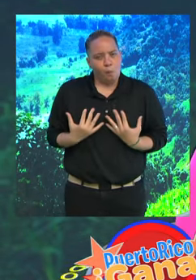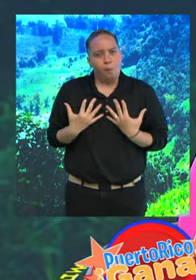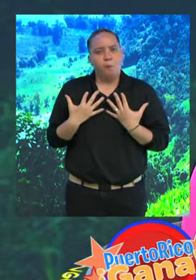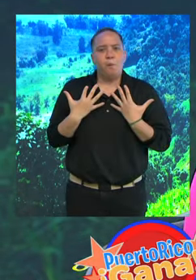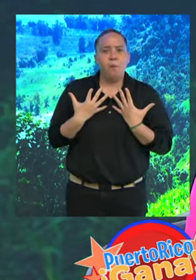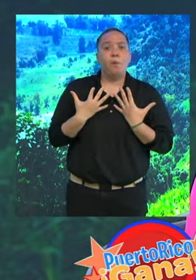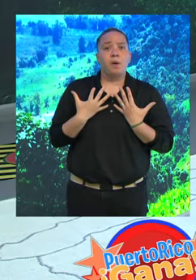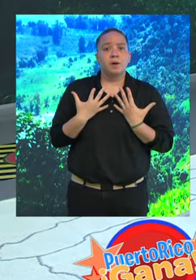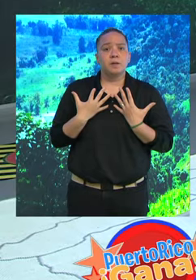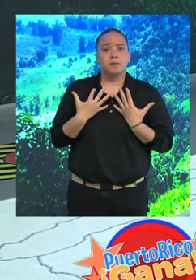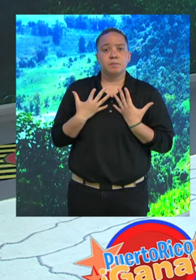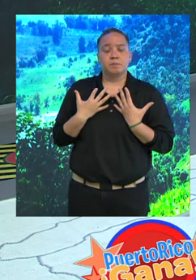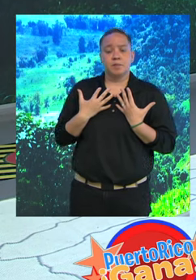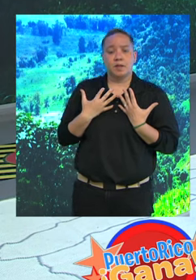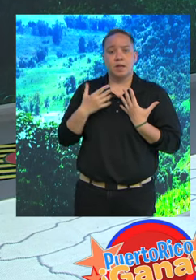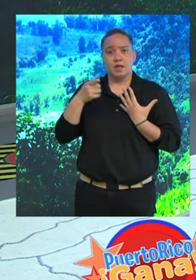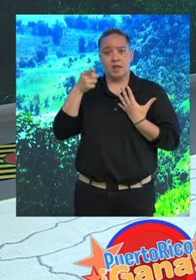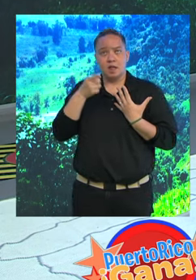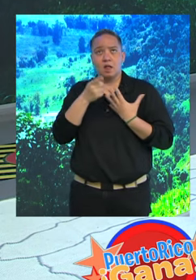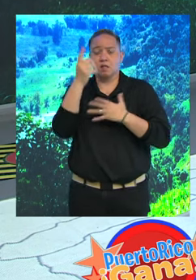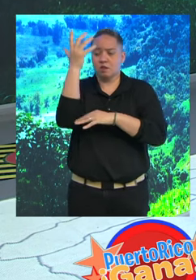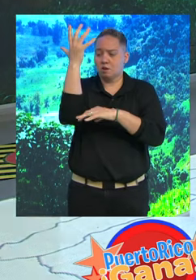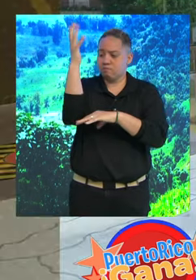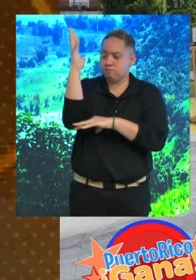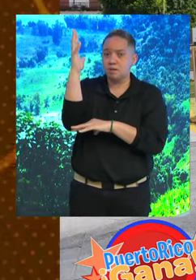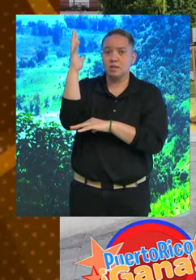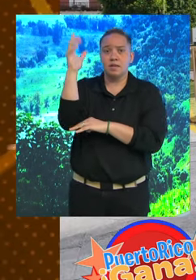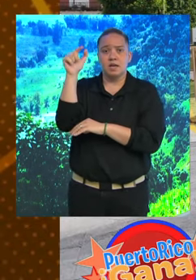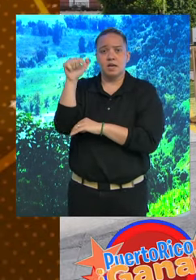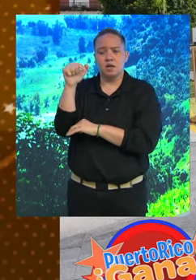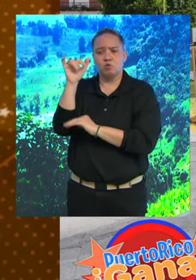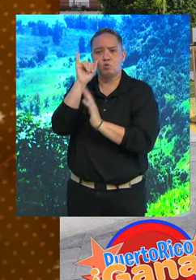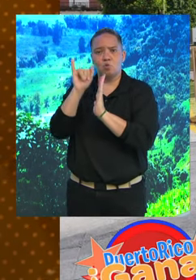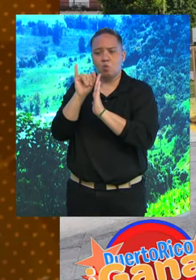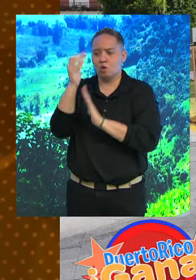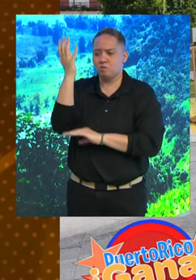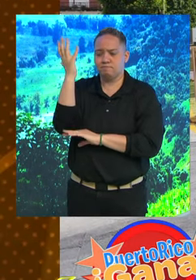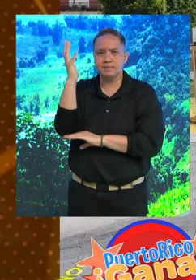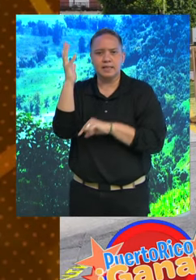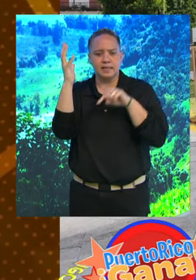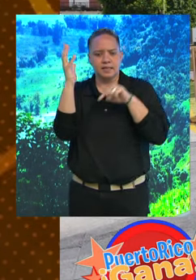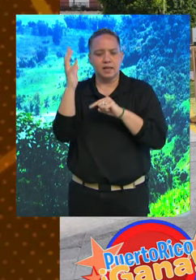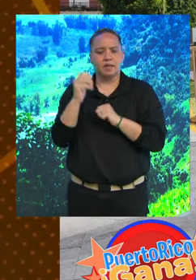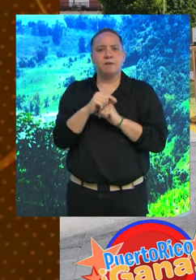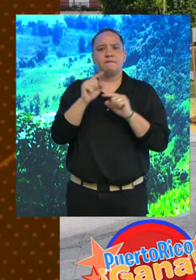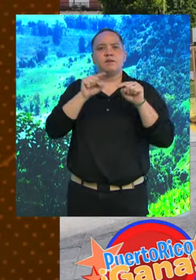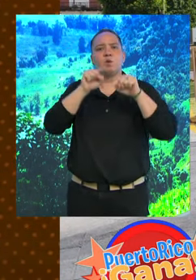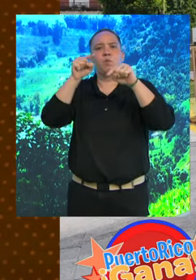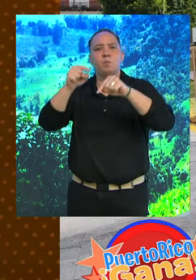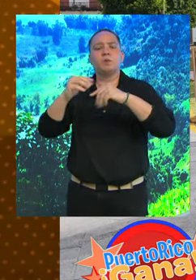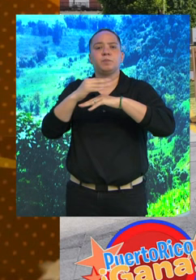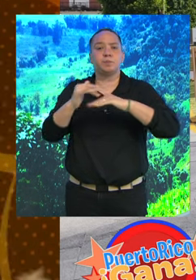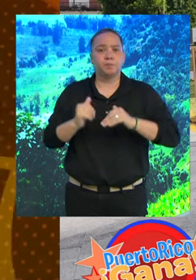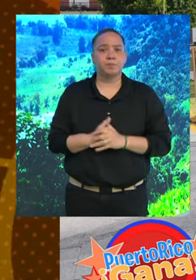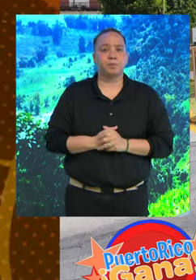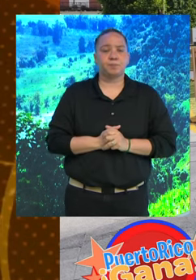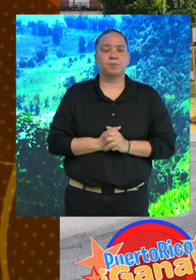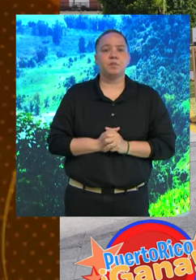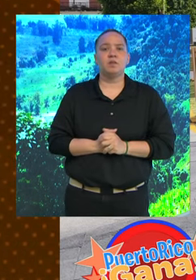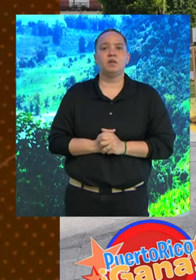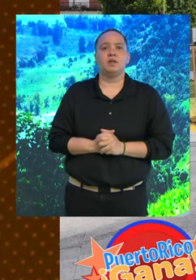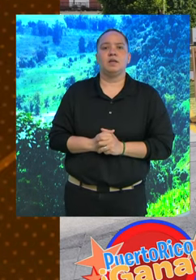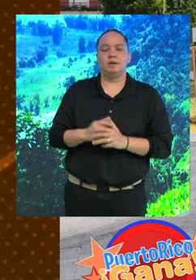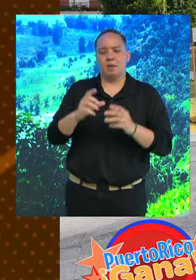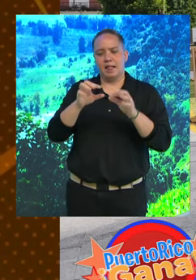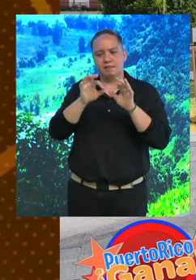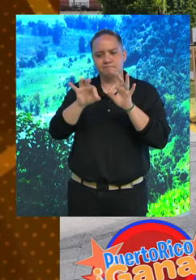en redactar Bajo un Palmar, que fue uno de sus íconos a él como tal en lo que es Bajo un Palmar. Por eso es que el negocio que te está ahí dice Bajo un